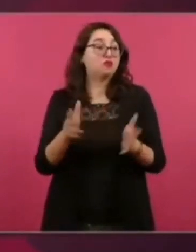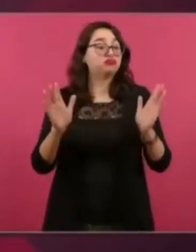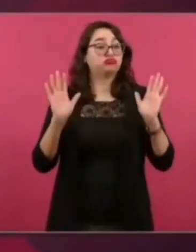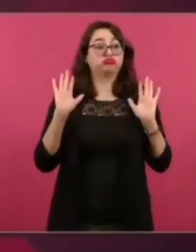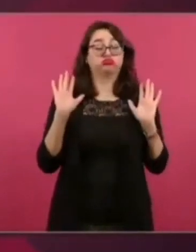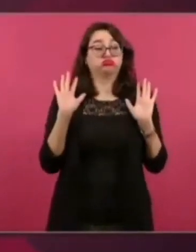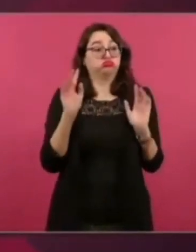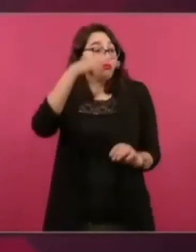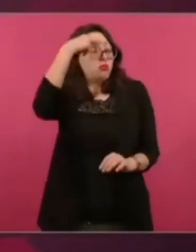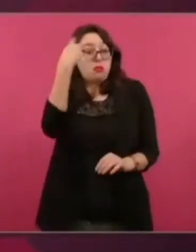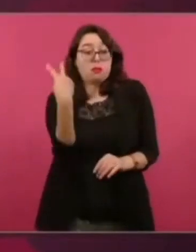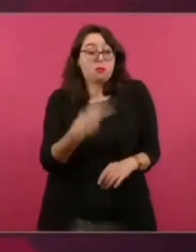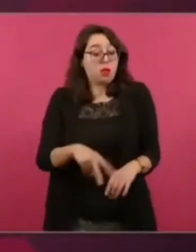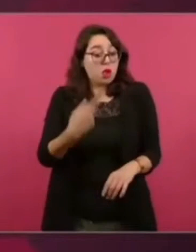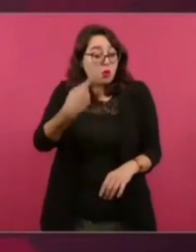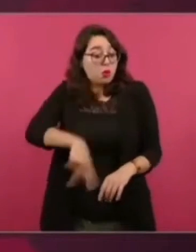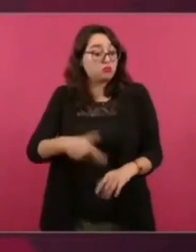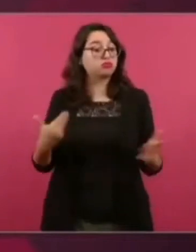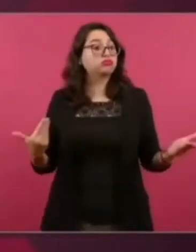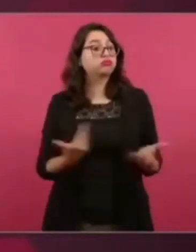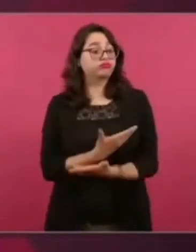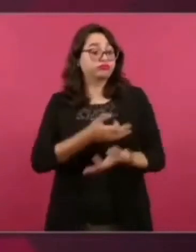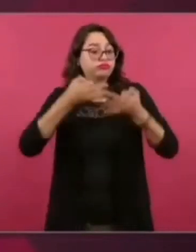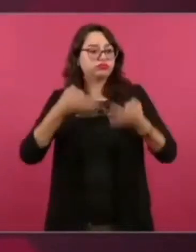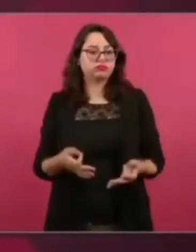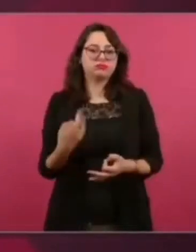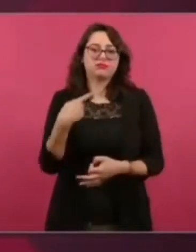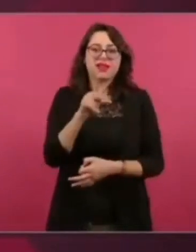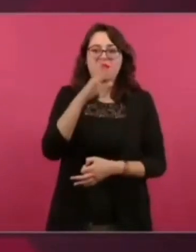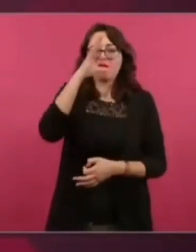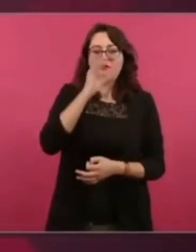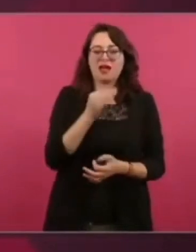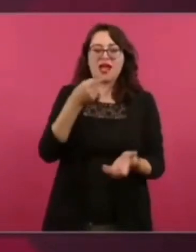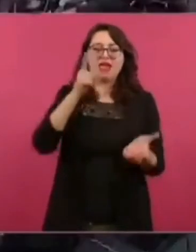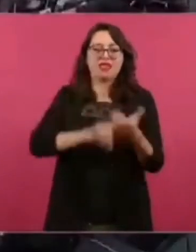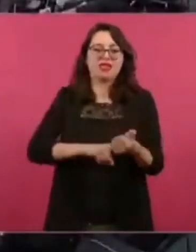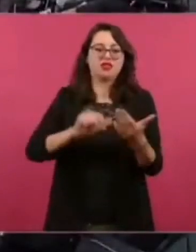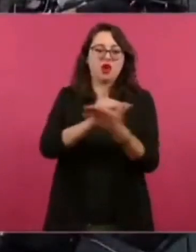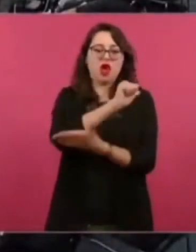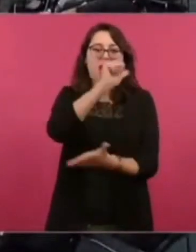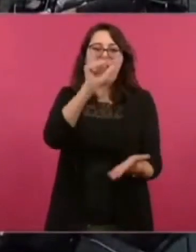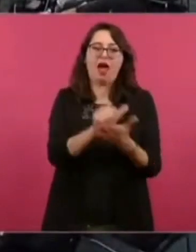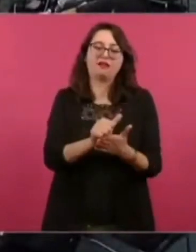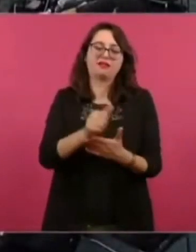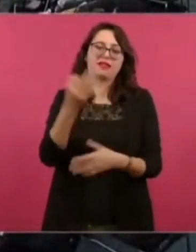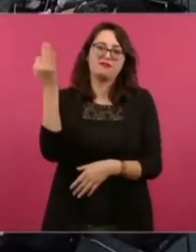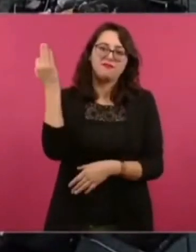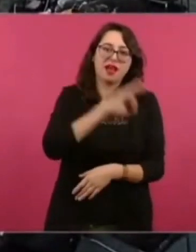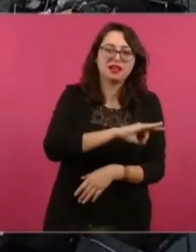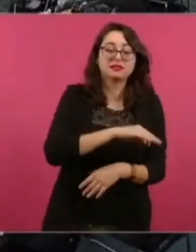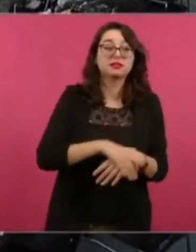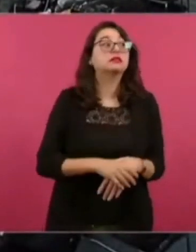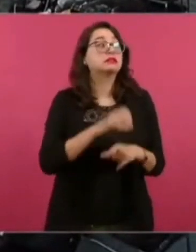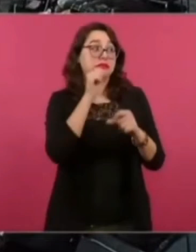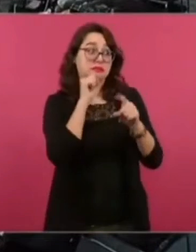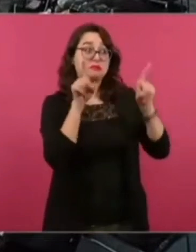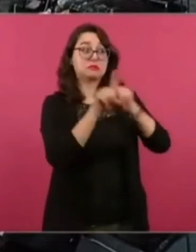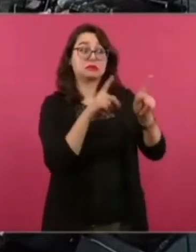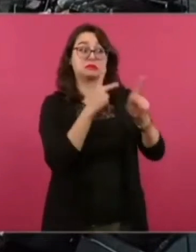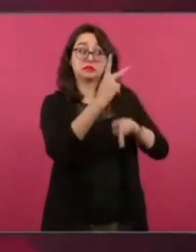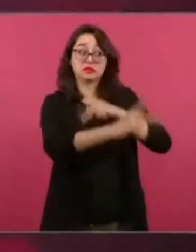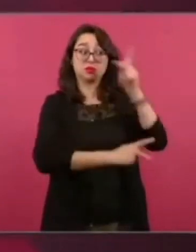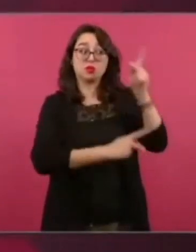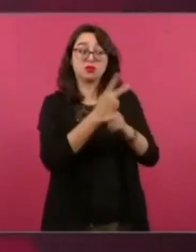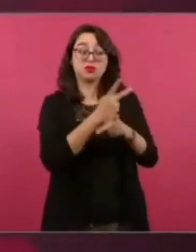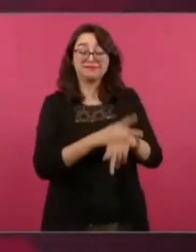hubiesen nacido en México. Y sacan el pasaporte también. Sí. Sí.